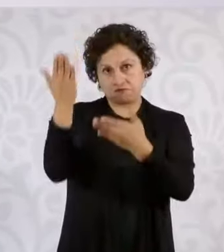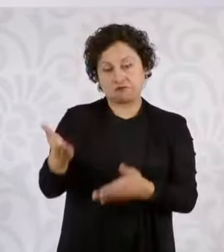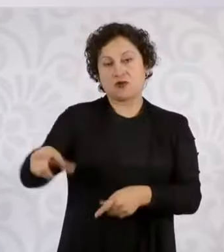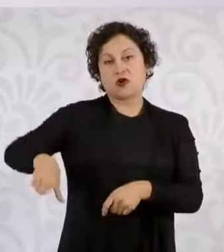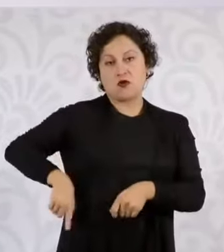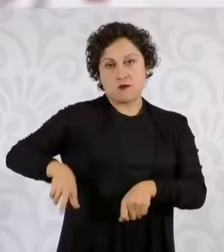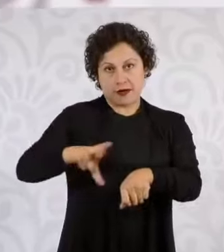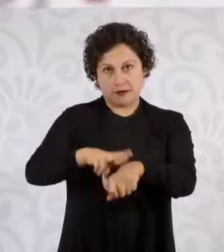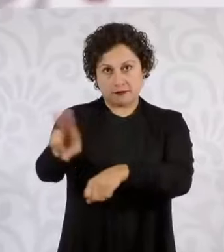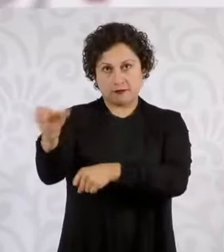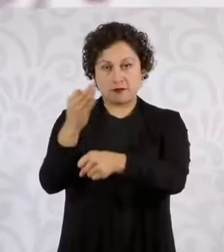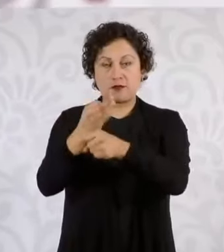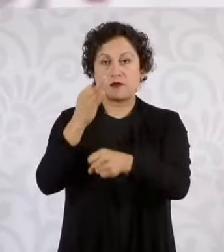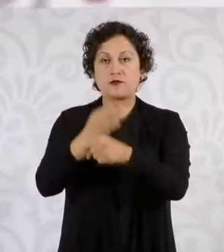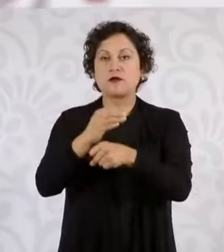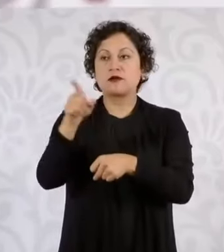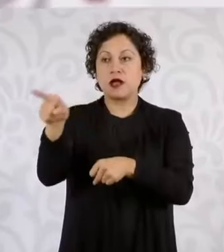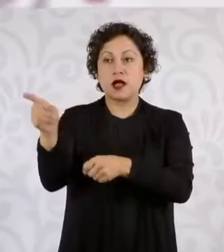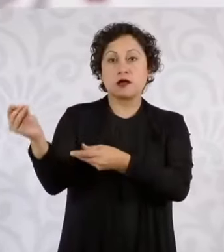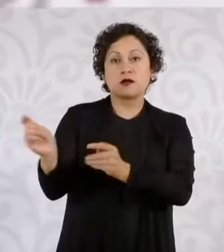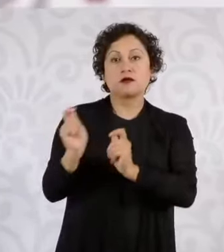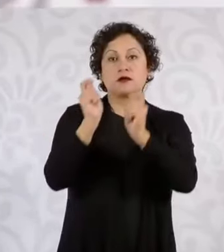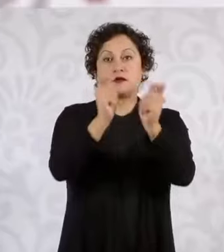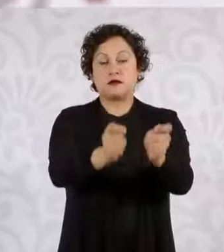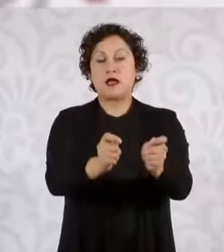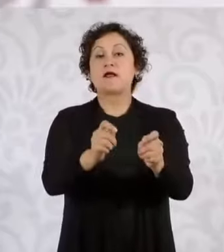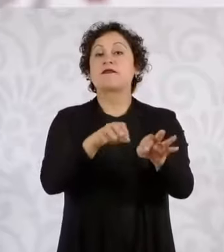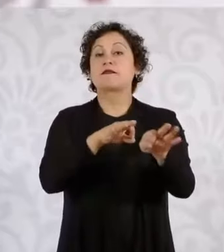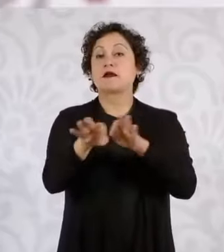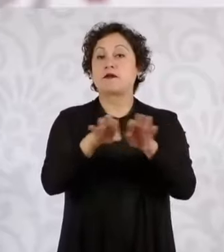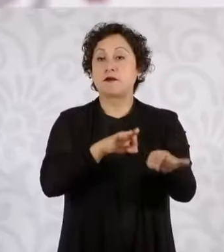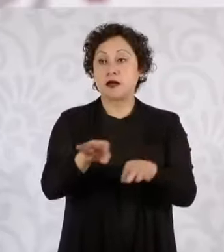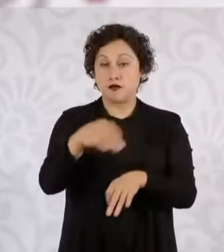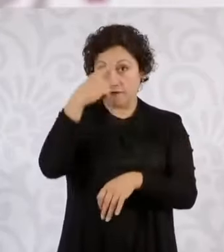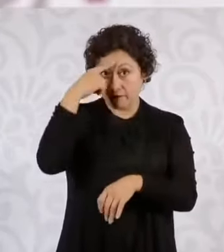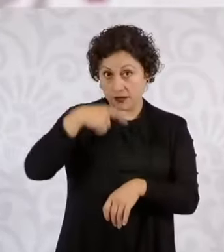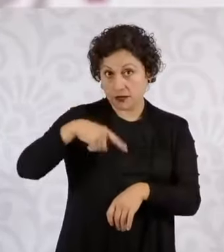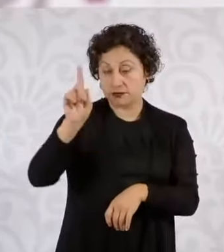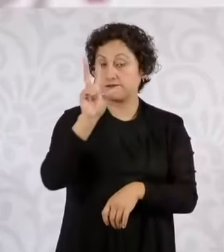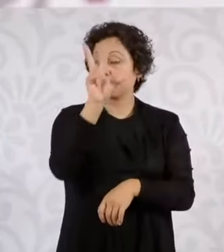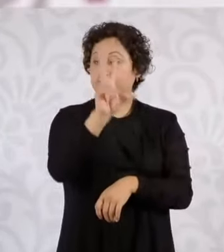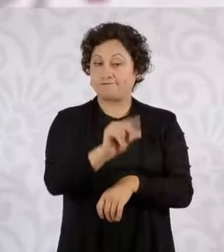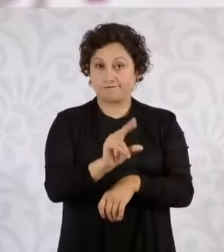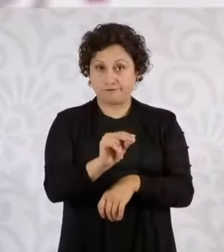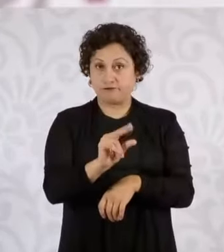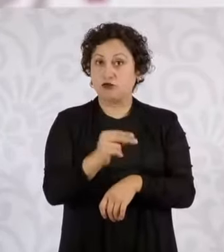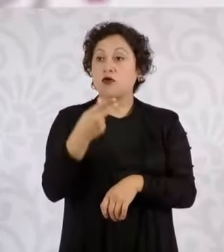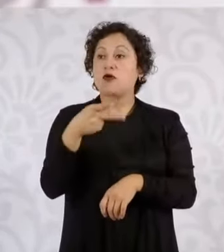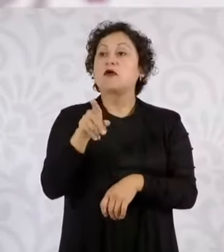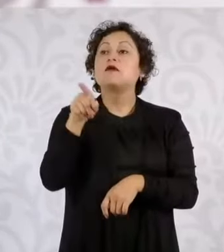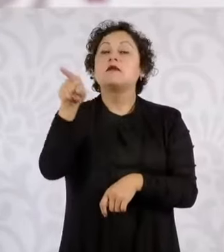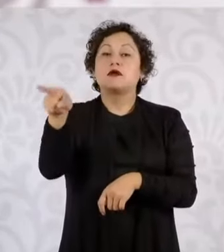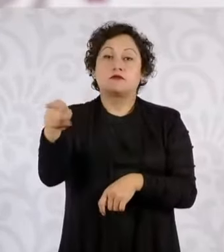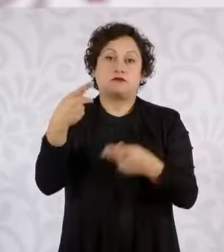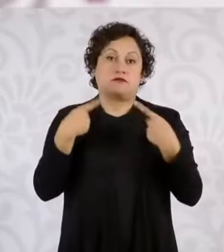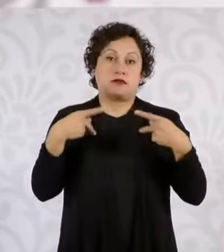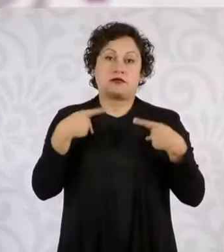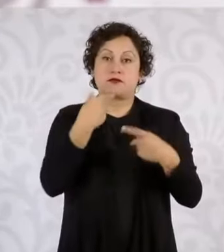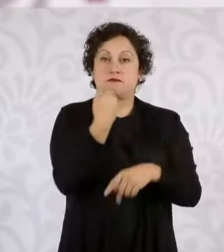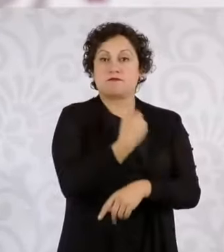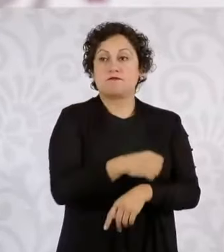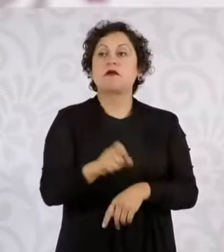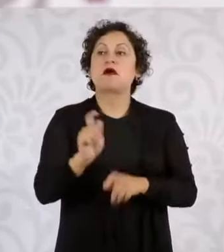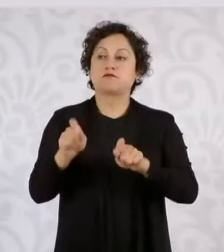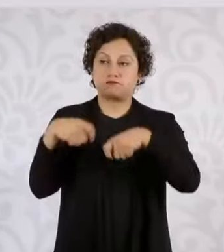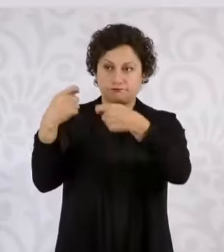no es un trabajo sencillo, pero precisamente por eso una persona tan capaz va a ocupar este